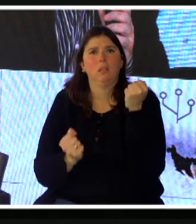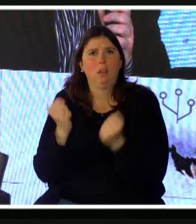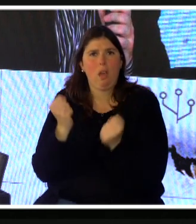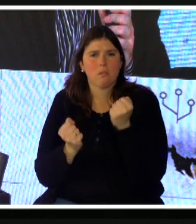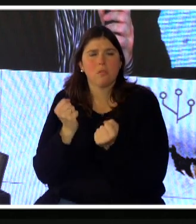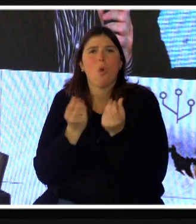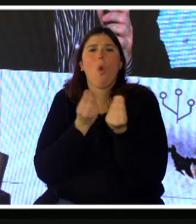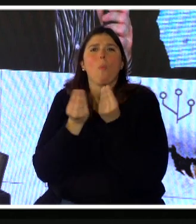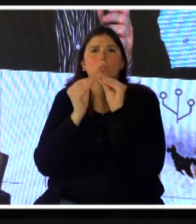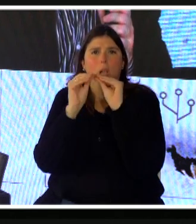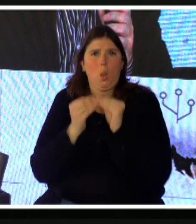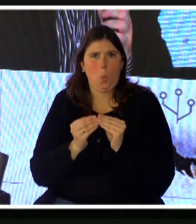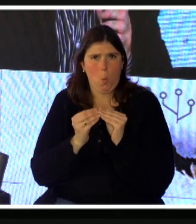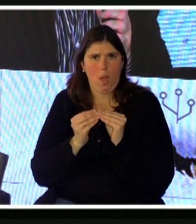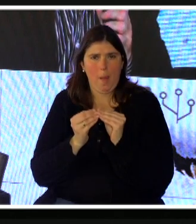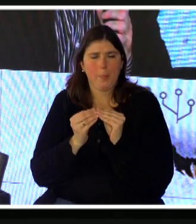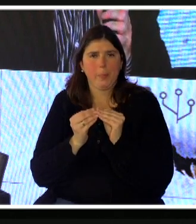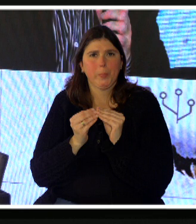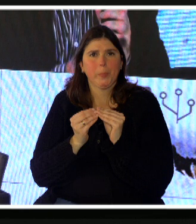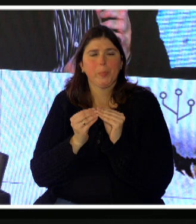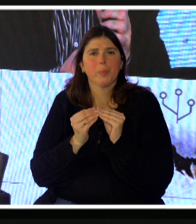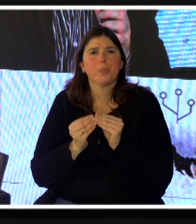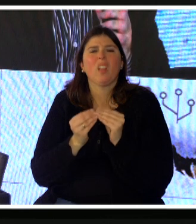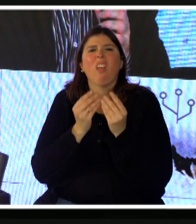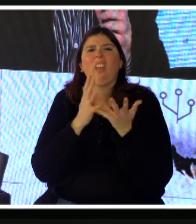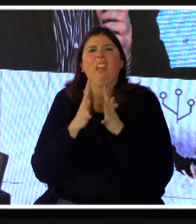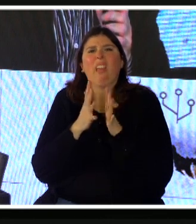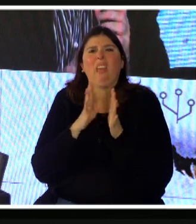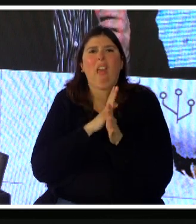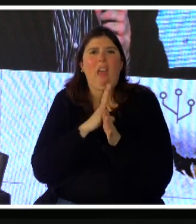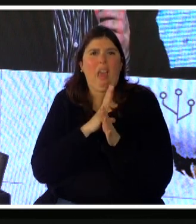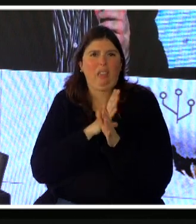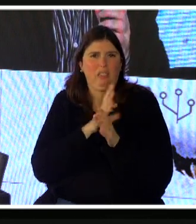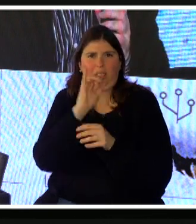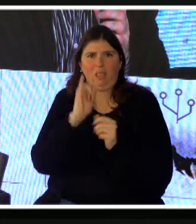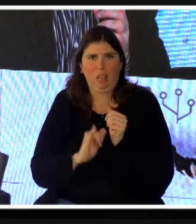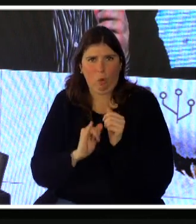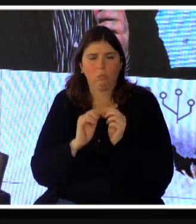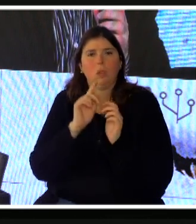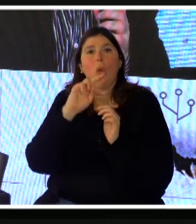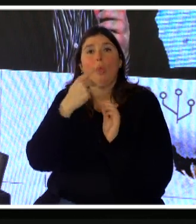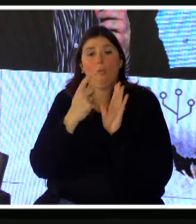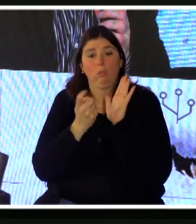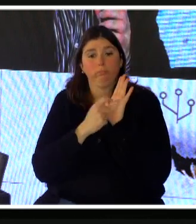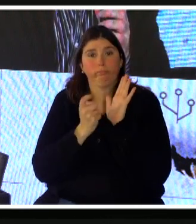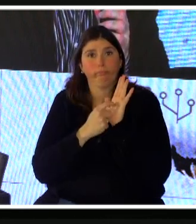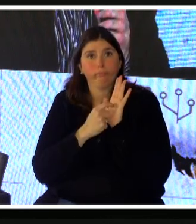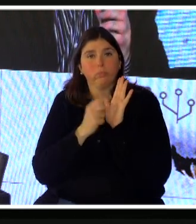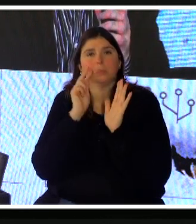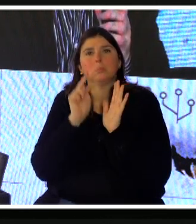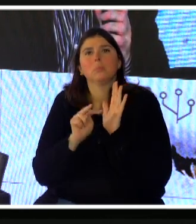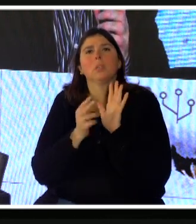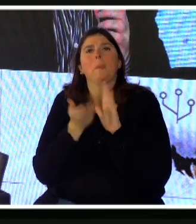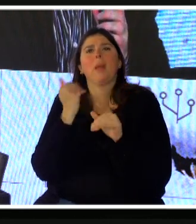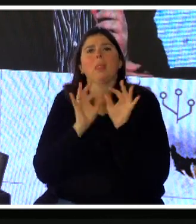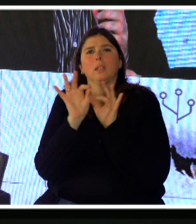calcula, de qué manera, qué hay por detrás de ese indicador, y luego puede hacer un doble clic y puede mirar más detalles, por ejemplo, en este